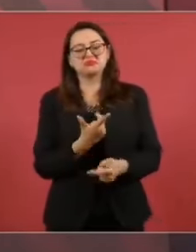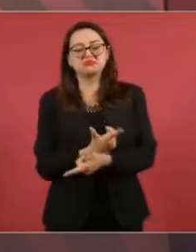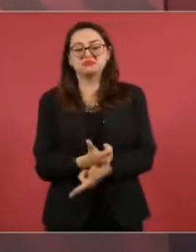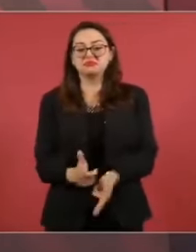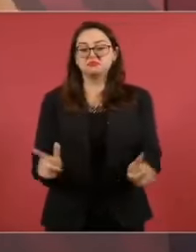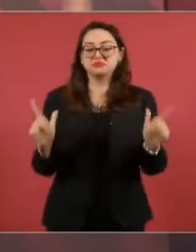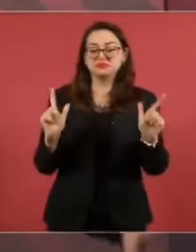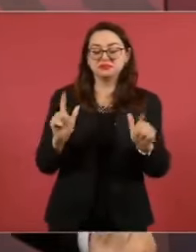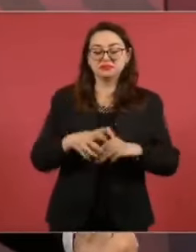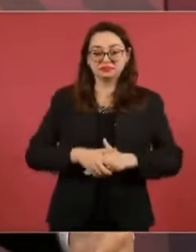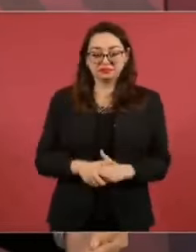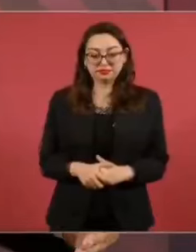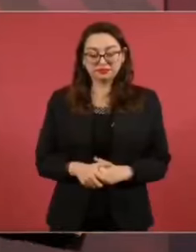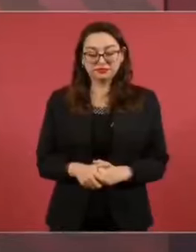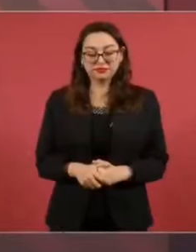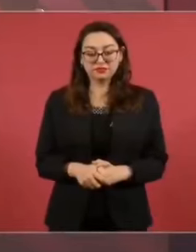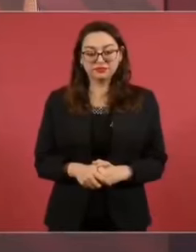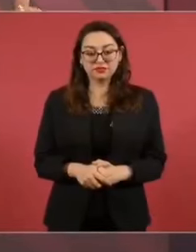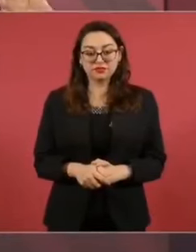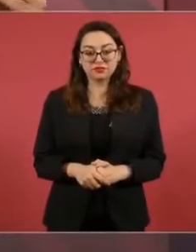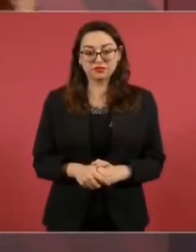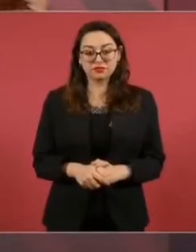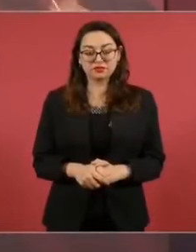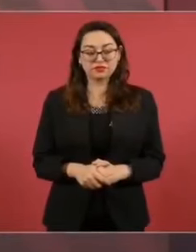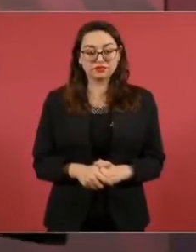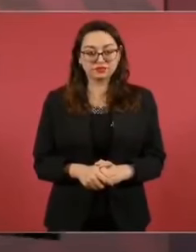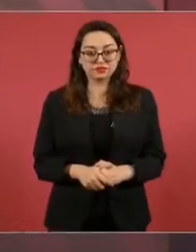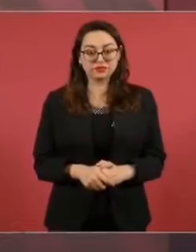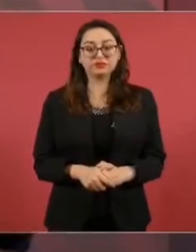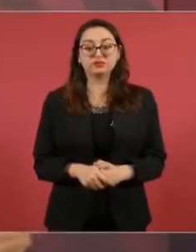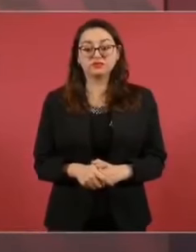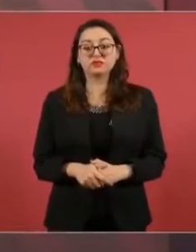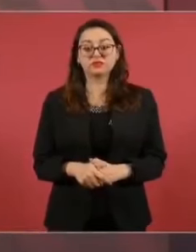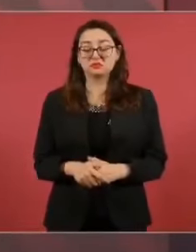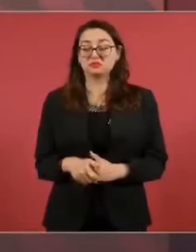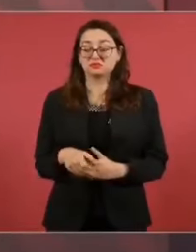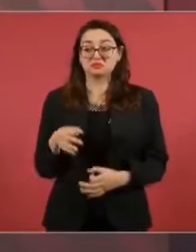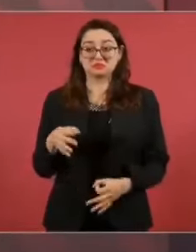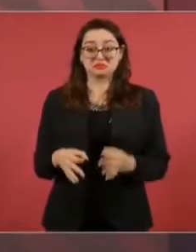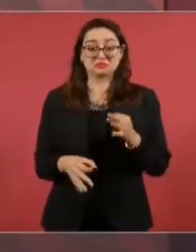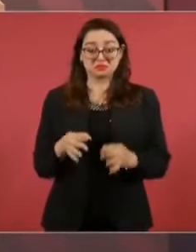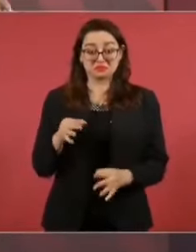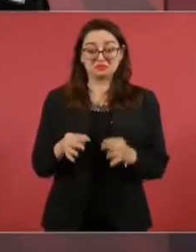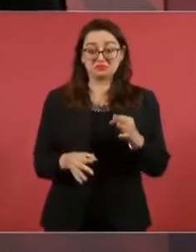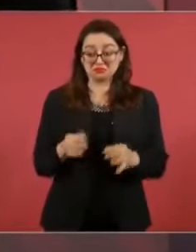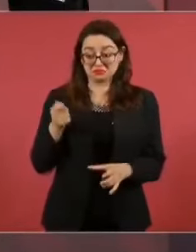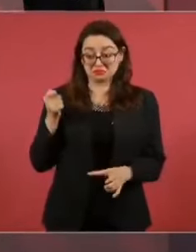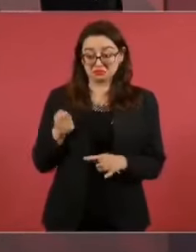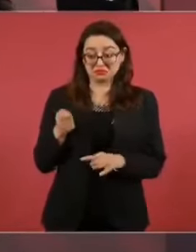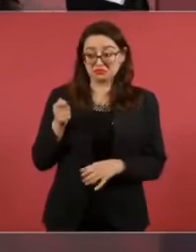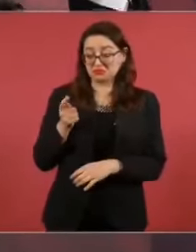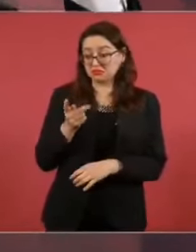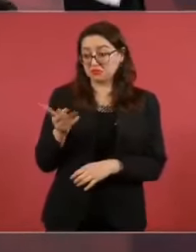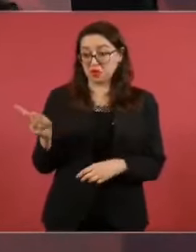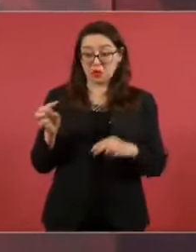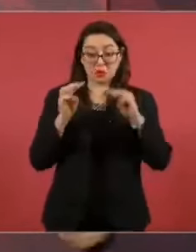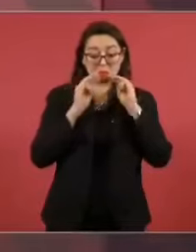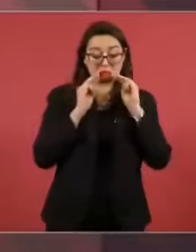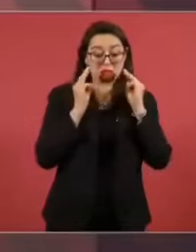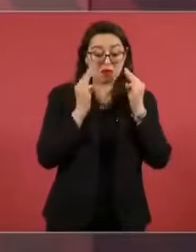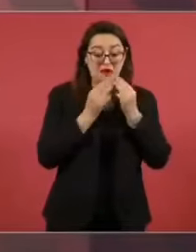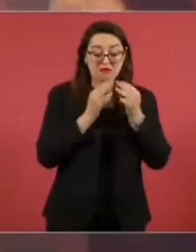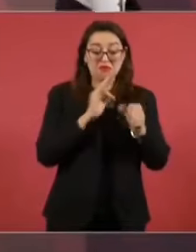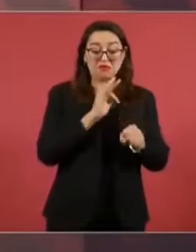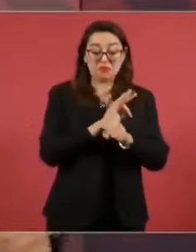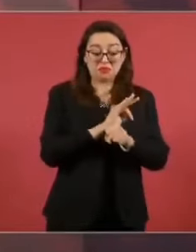Donde los jueces protegen y ordenan que se libere